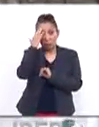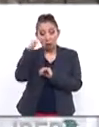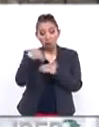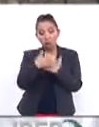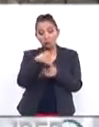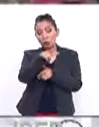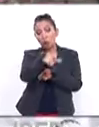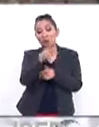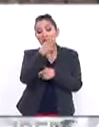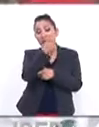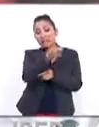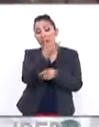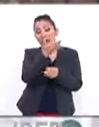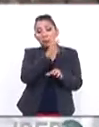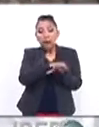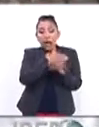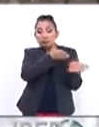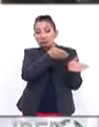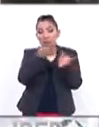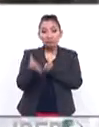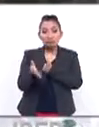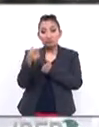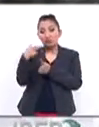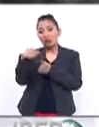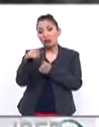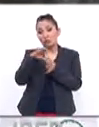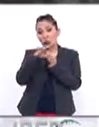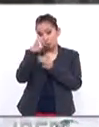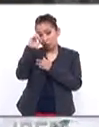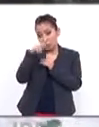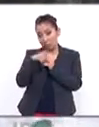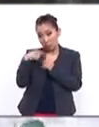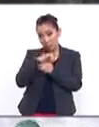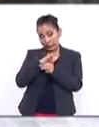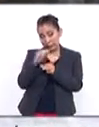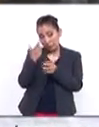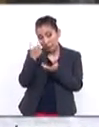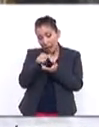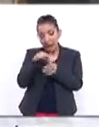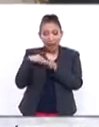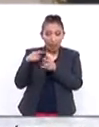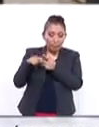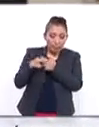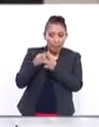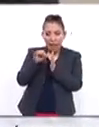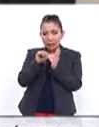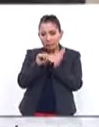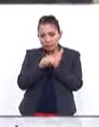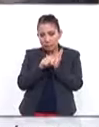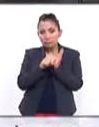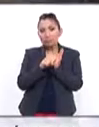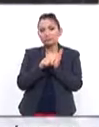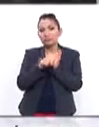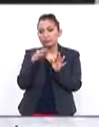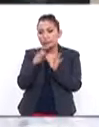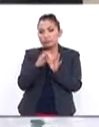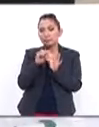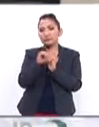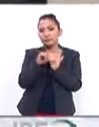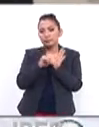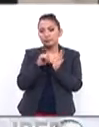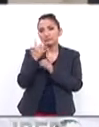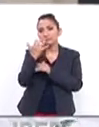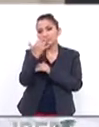este próximo lunes, pedir un plazo por parte de la Unión Europea para la activación del artículo, o más bien para la concreción